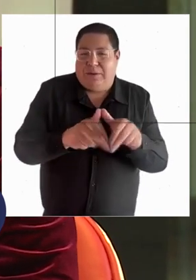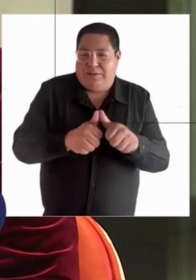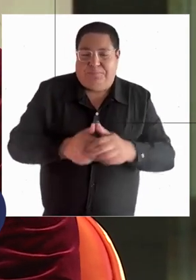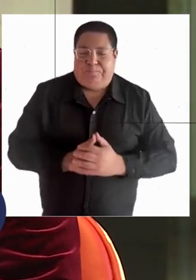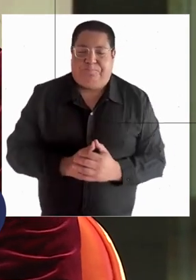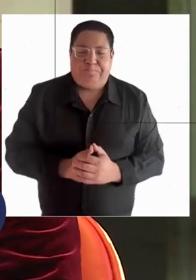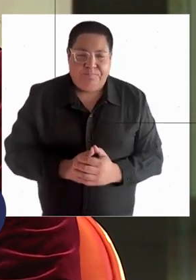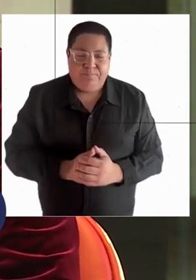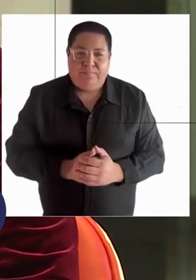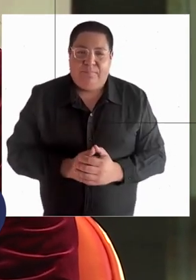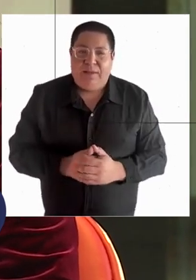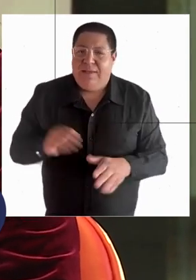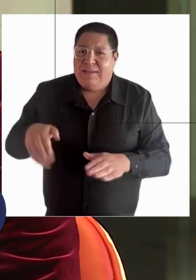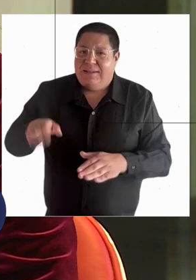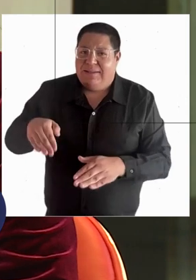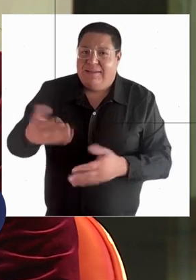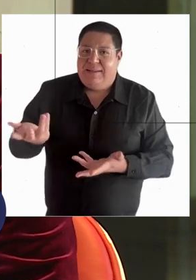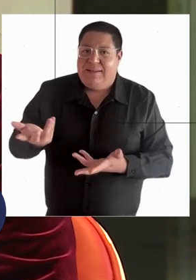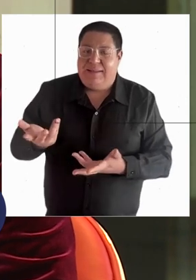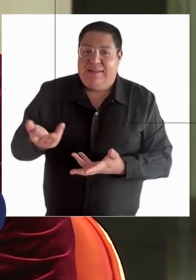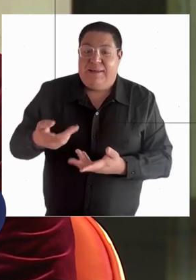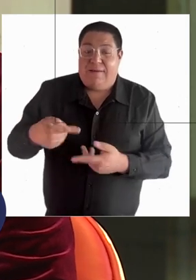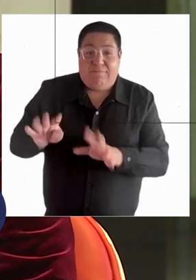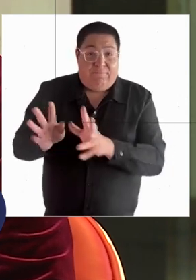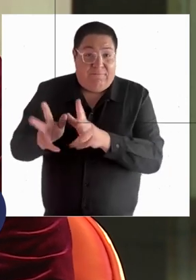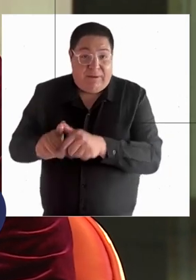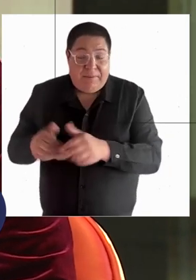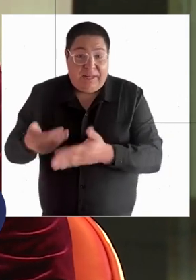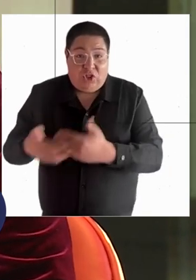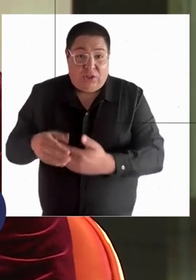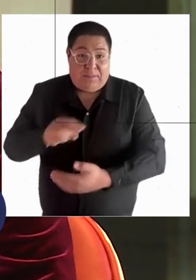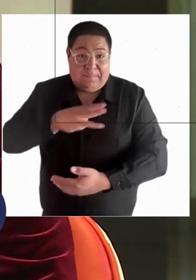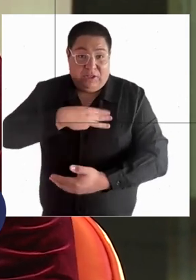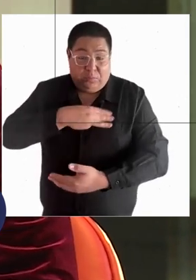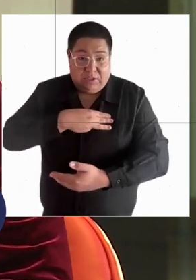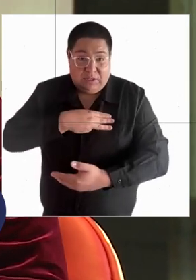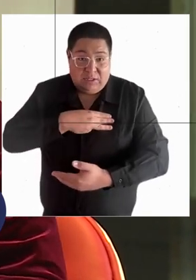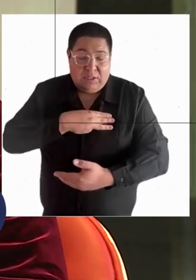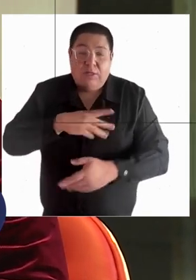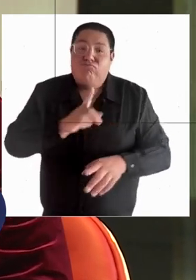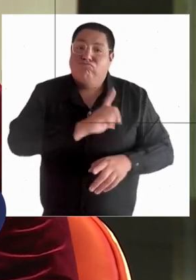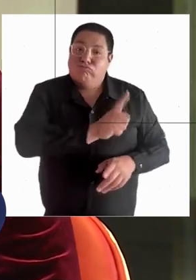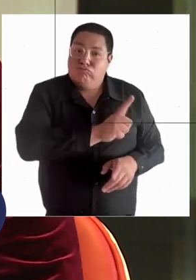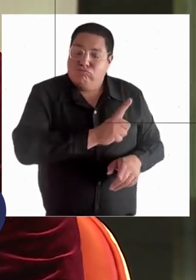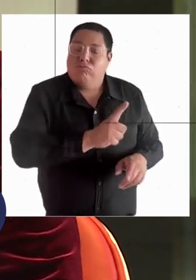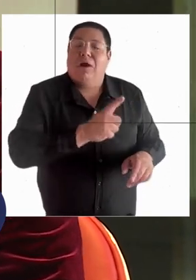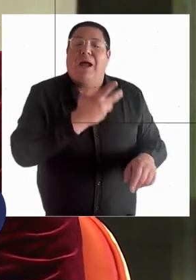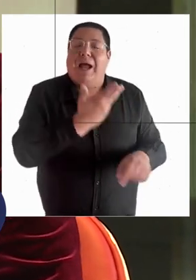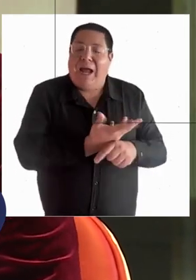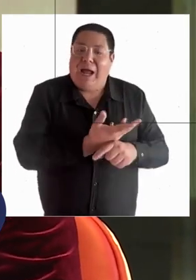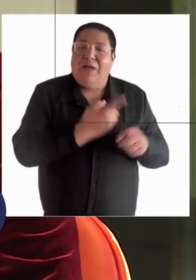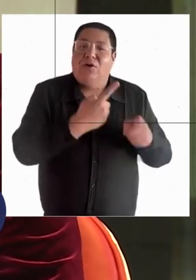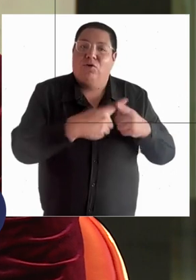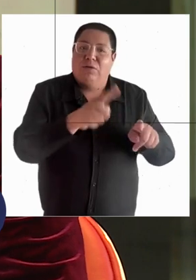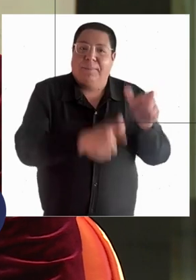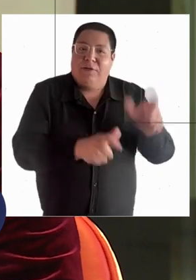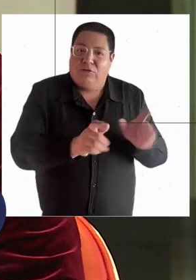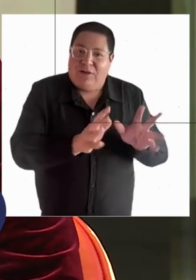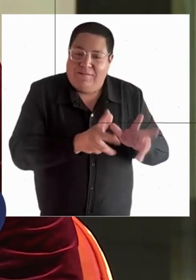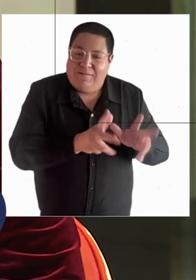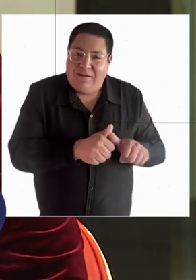el tema de la educación es muy distinto a como uno se le puede imaginar con lo que pasa en Santiago. En Santiago tenemos